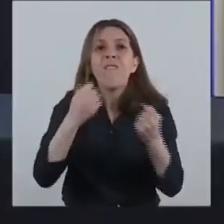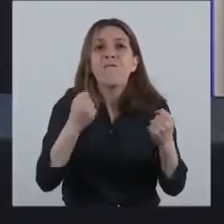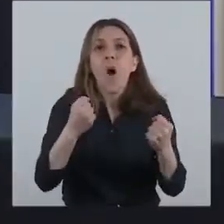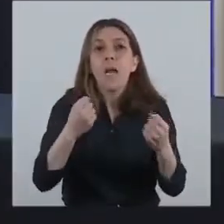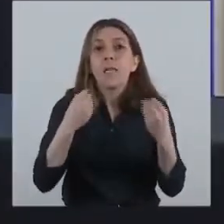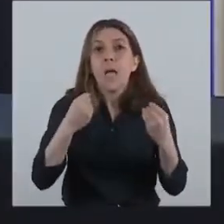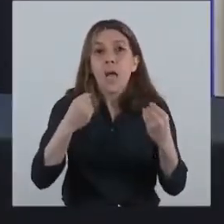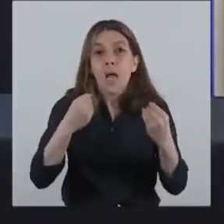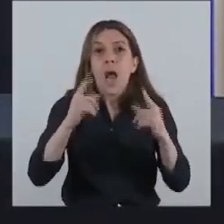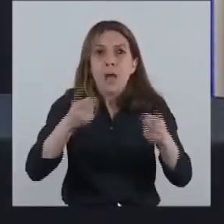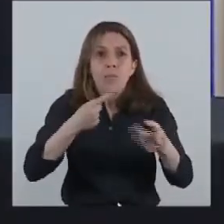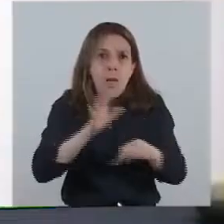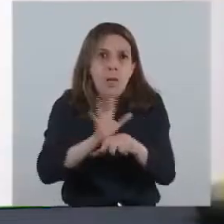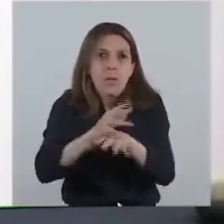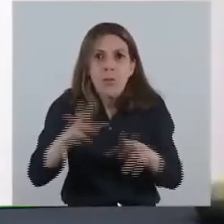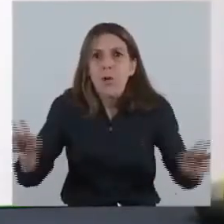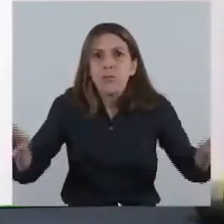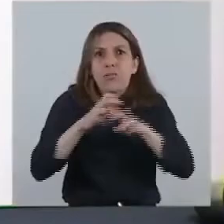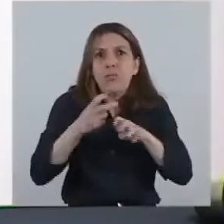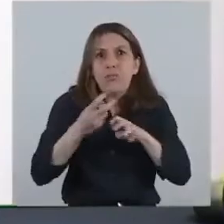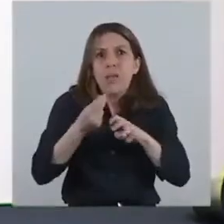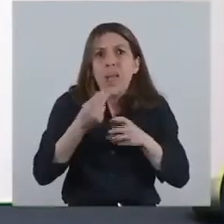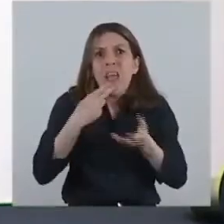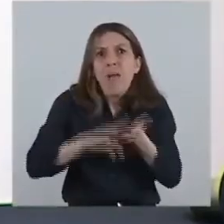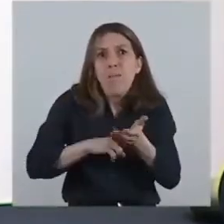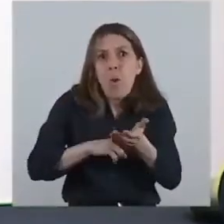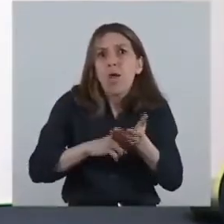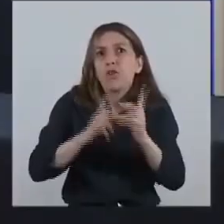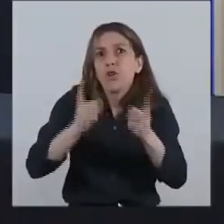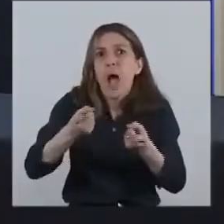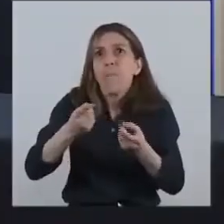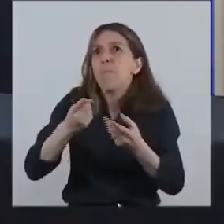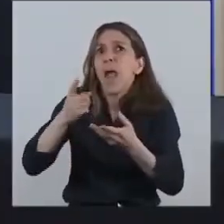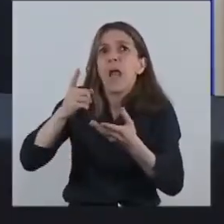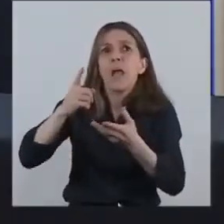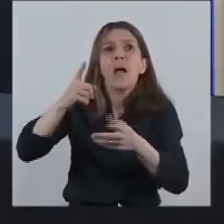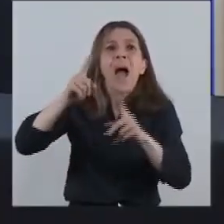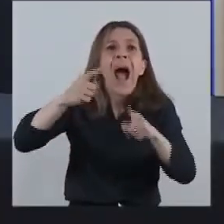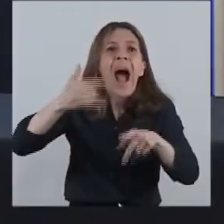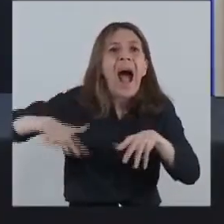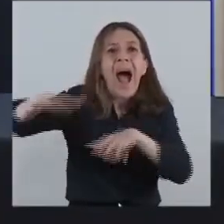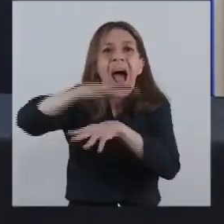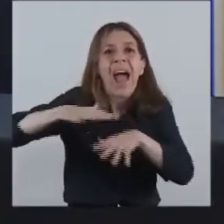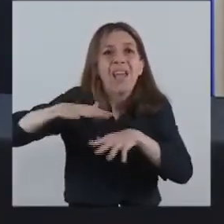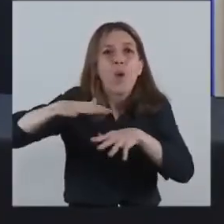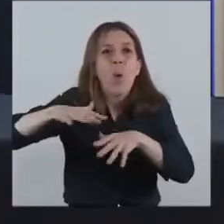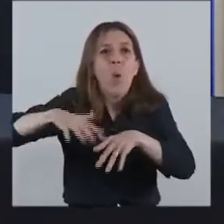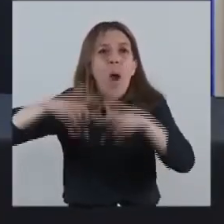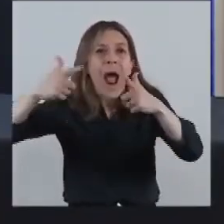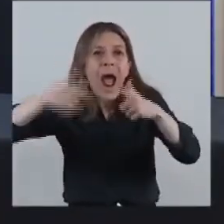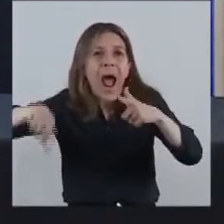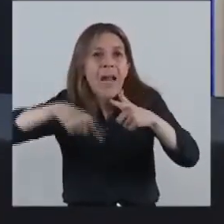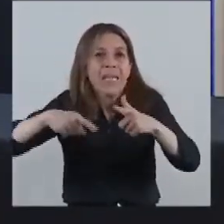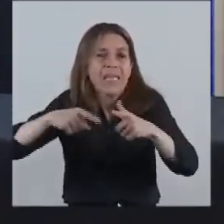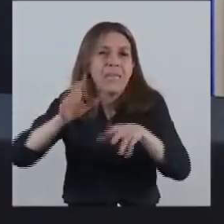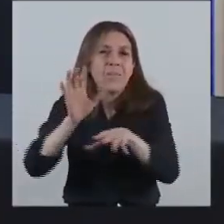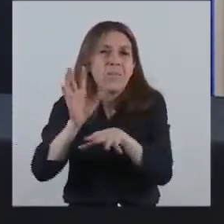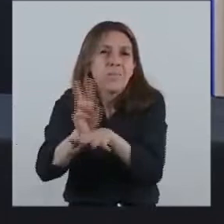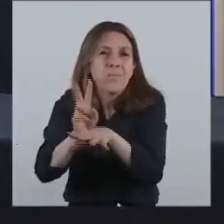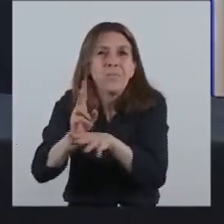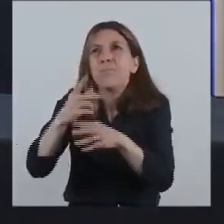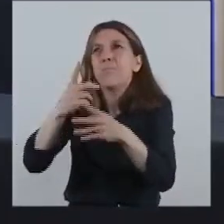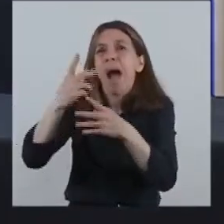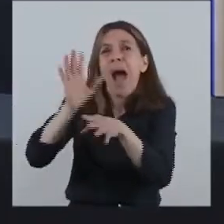externo, se busca fortalecer las reservas internacionales del país de modo de ir generando condiciones de mayor estabilidad